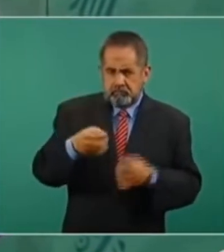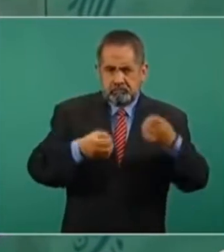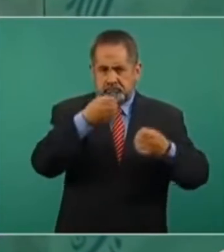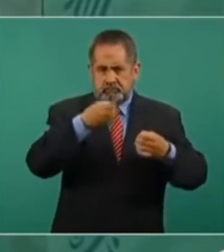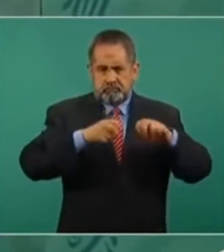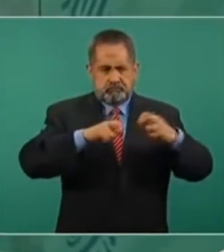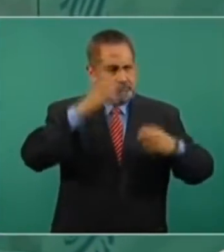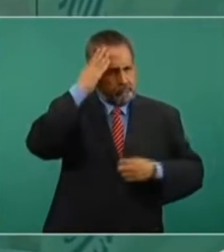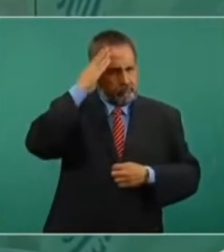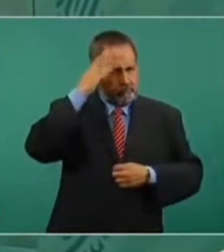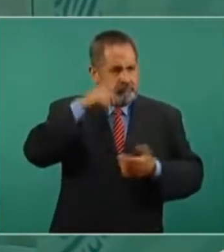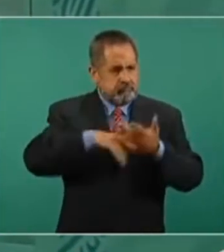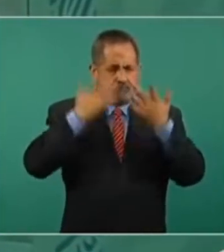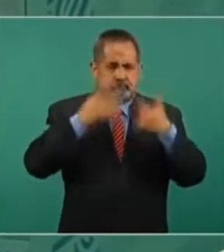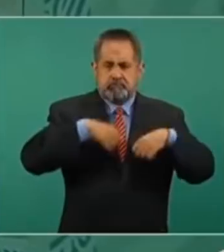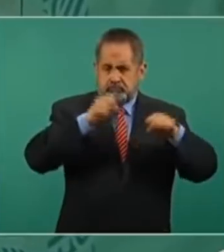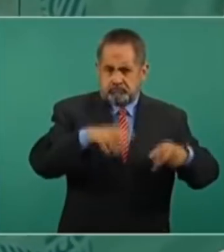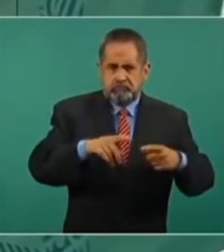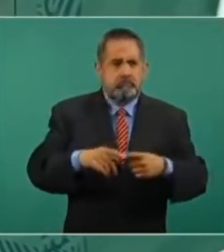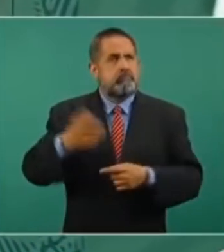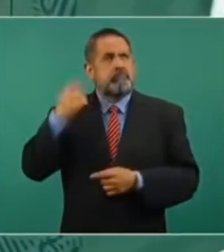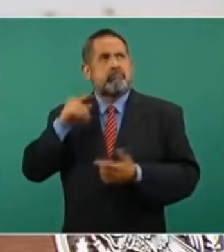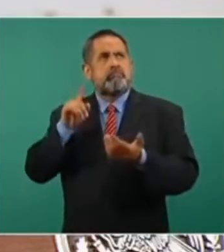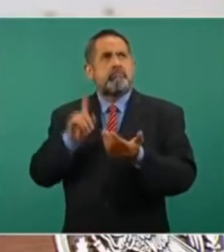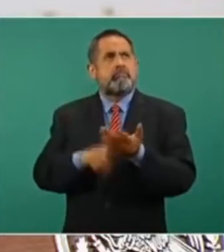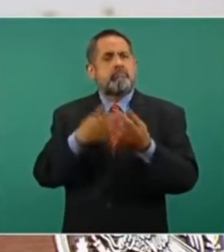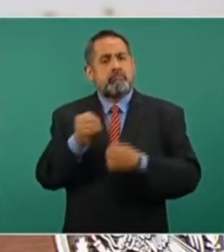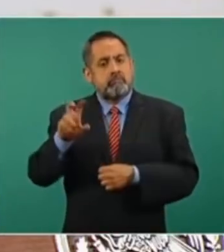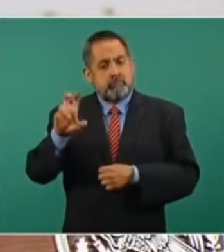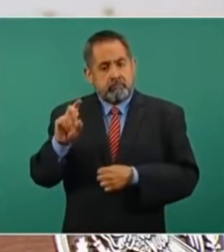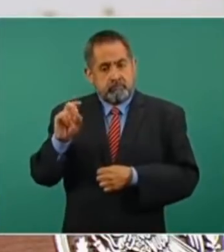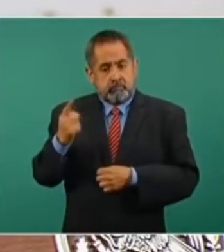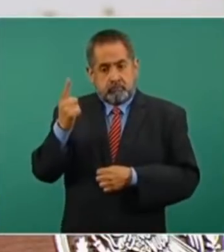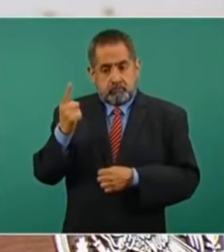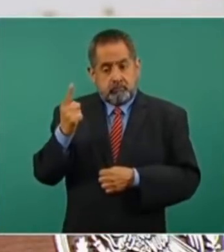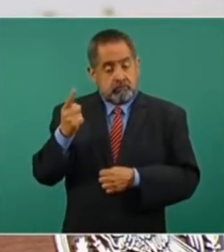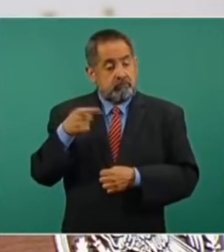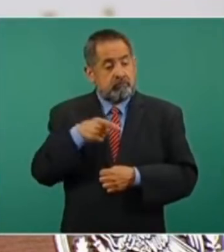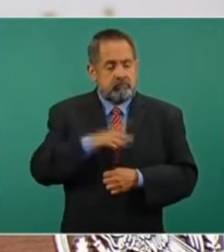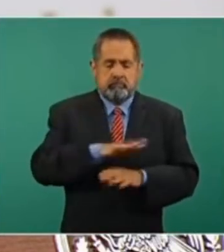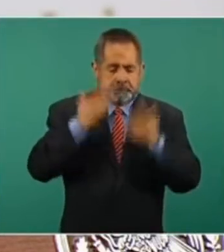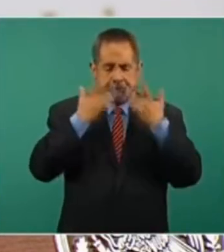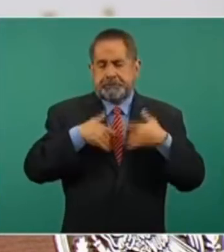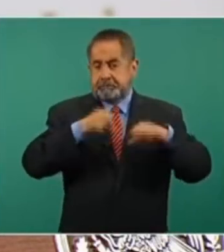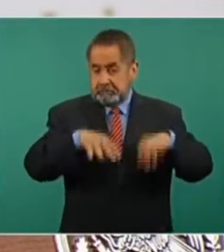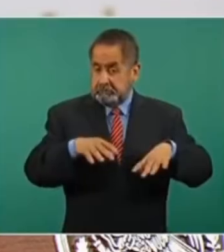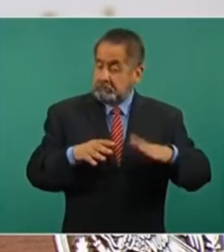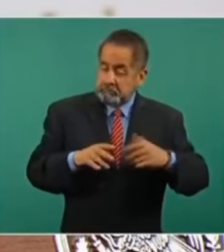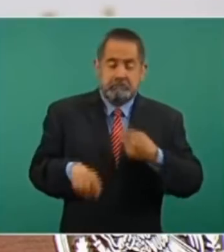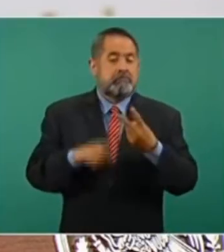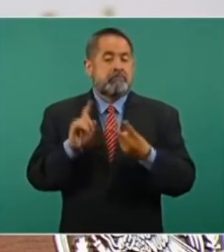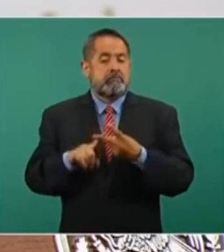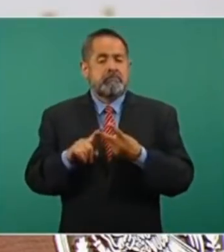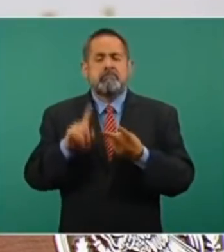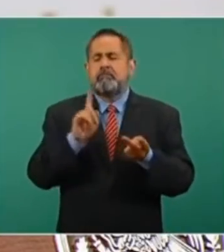Uno en 1931, otro